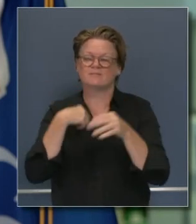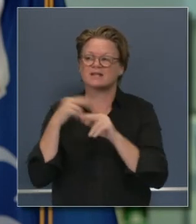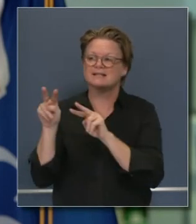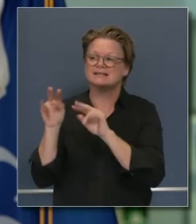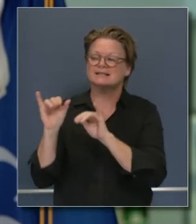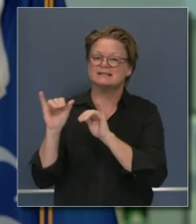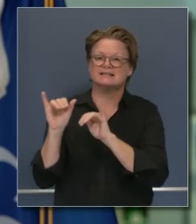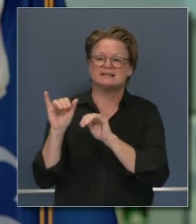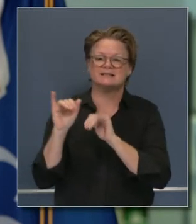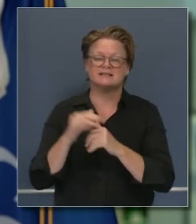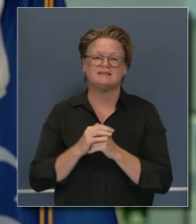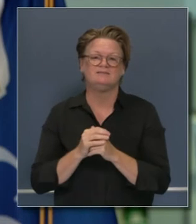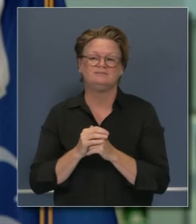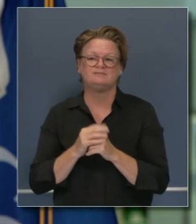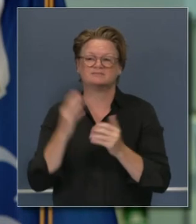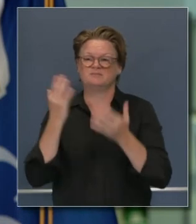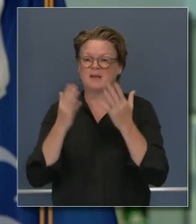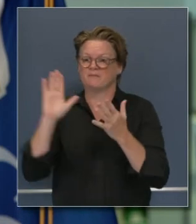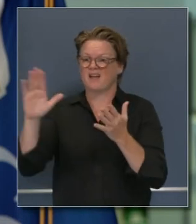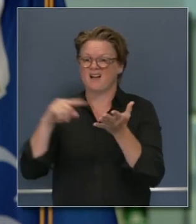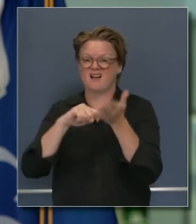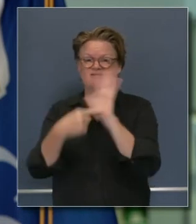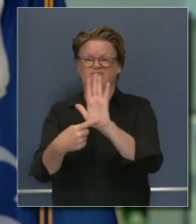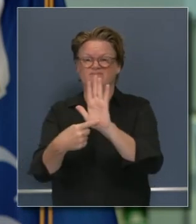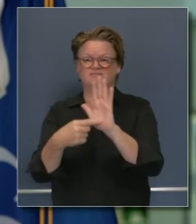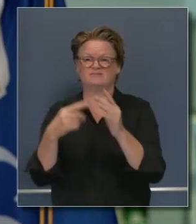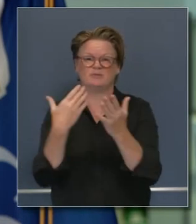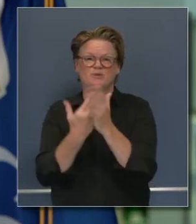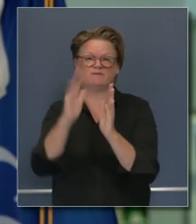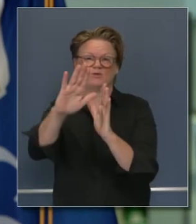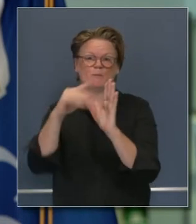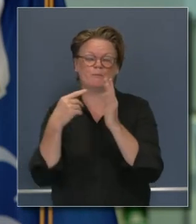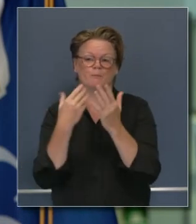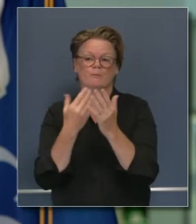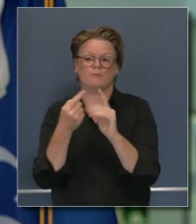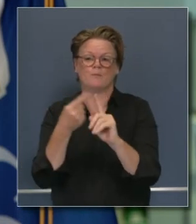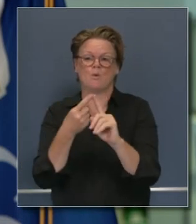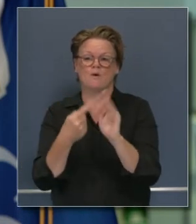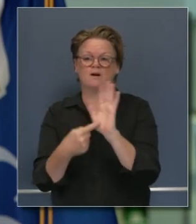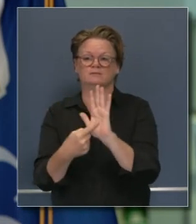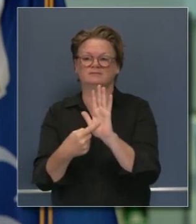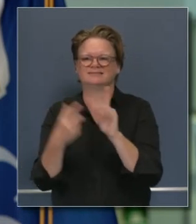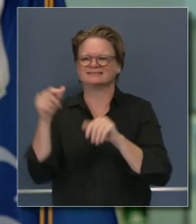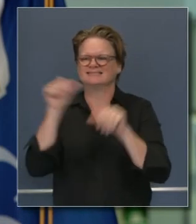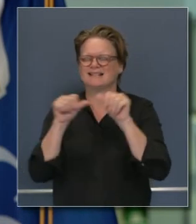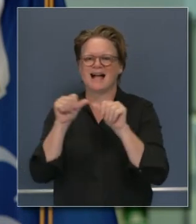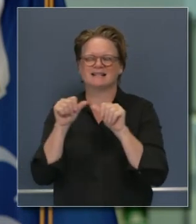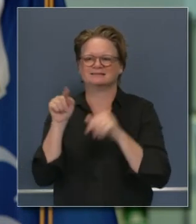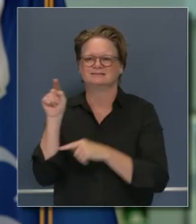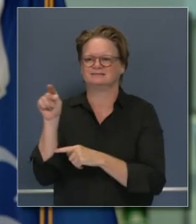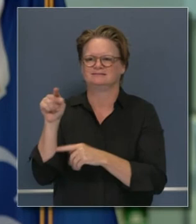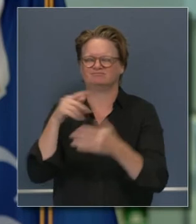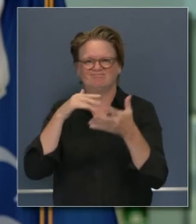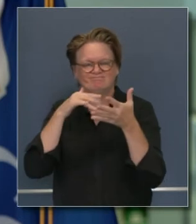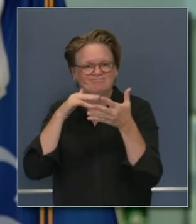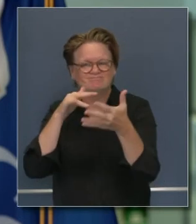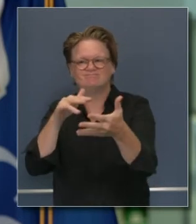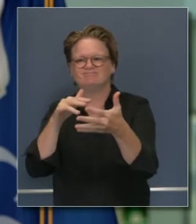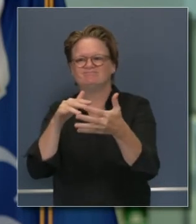no es un punto de vista sino que es un hecho yo diría que han comprobado su punto de vista